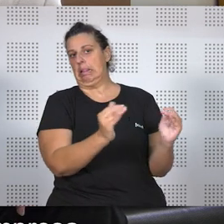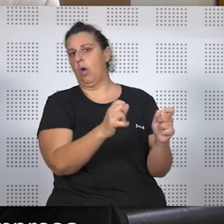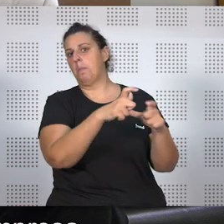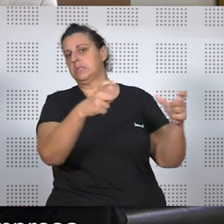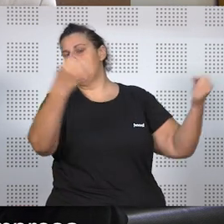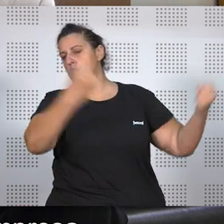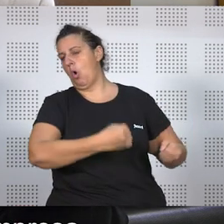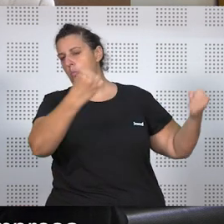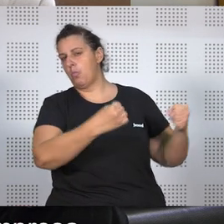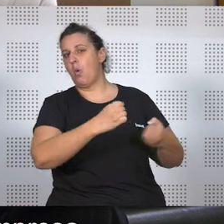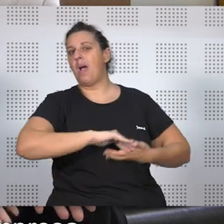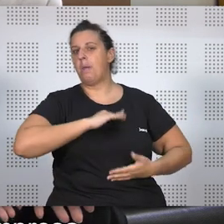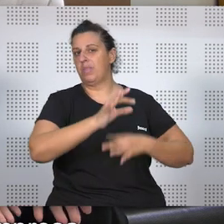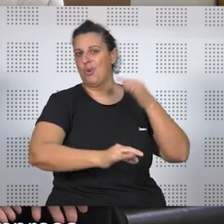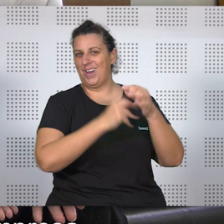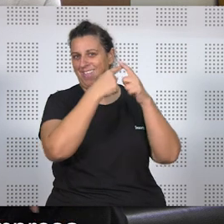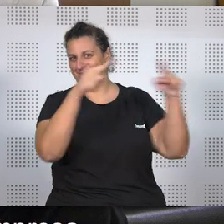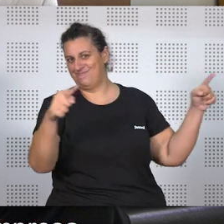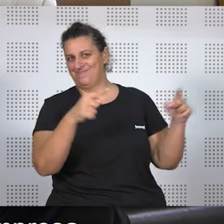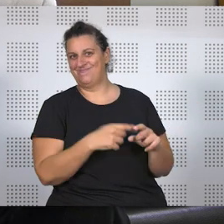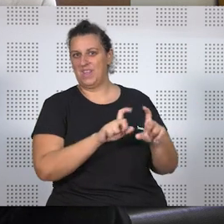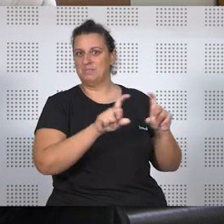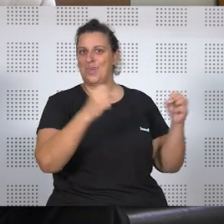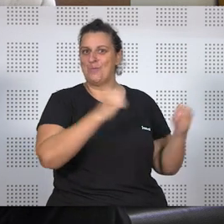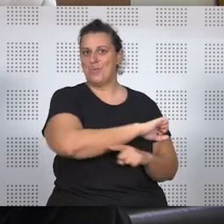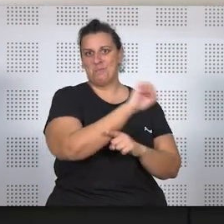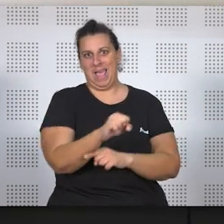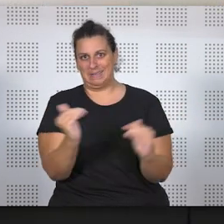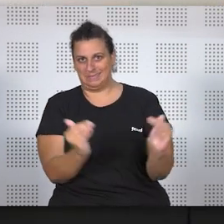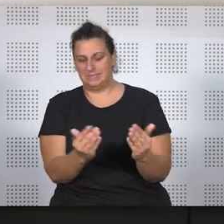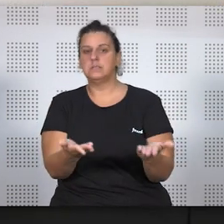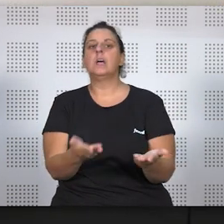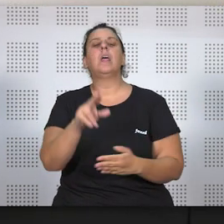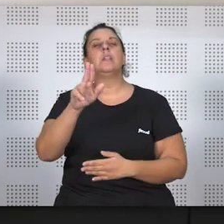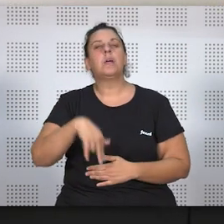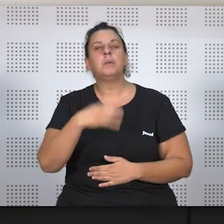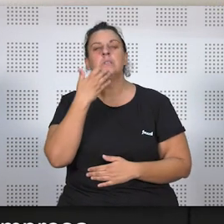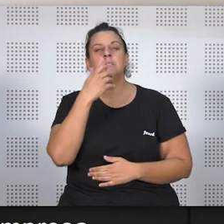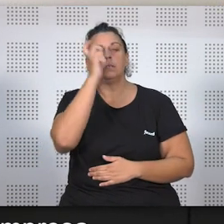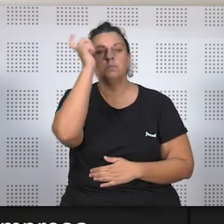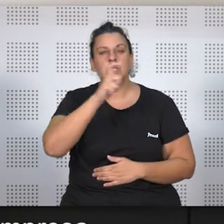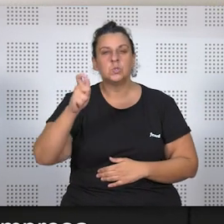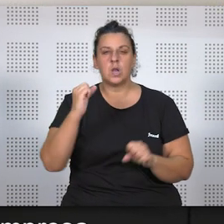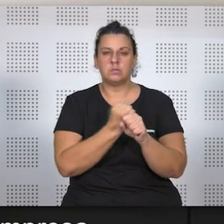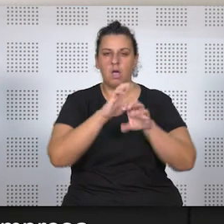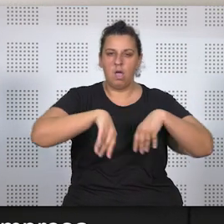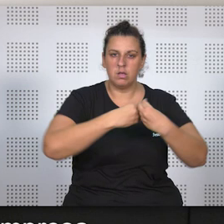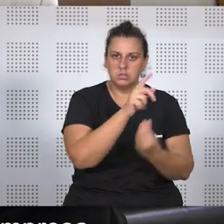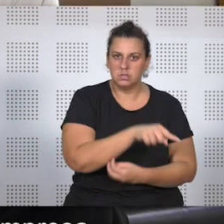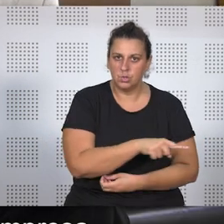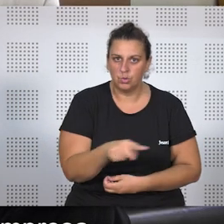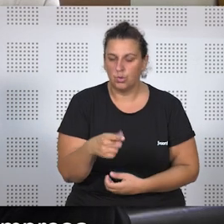gran empresa, ya que las capacidades organizativas son superiores. Otros criterios serían el sobredimensionamiento de la plantilla. ¿Esto qué quiere decir? Pues que